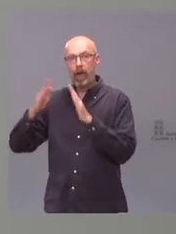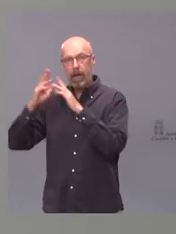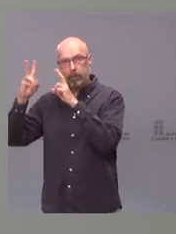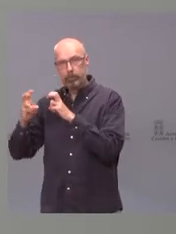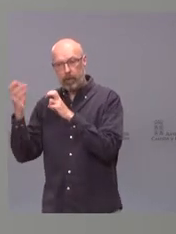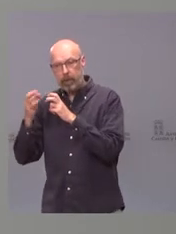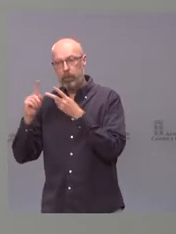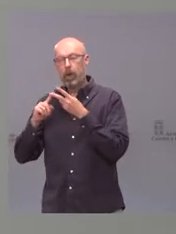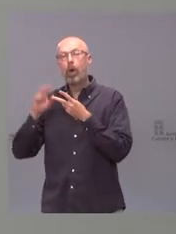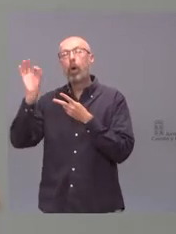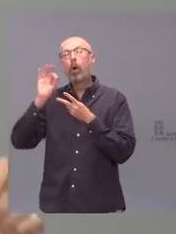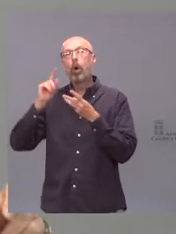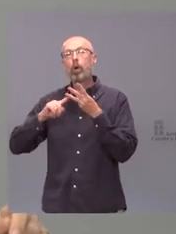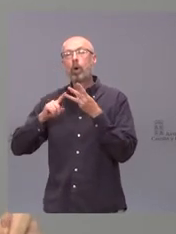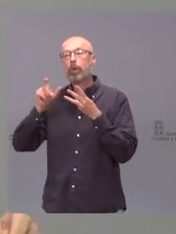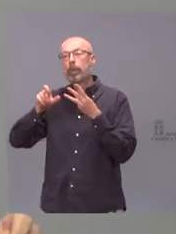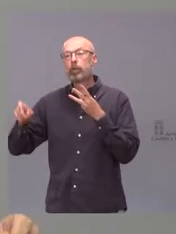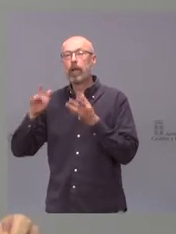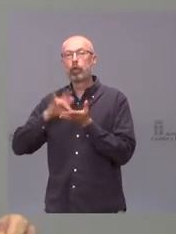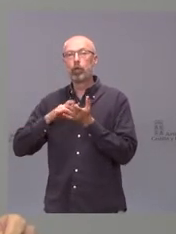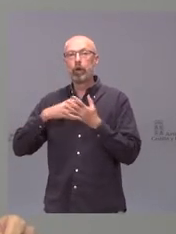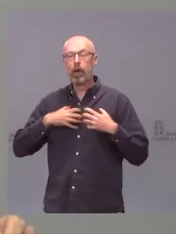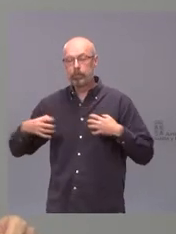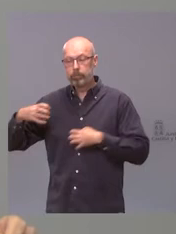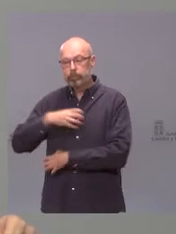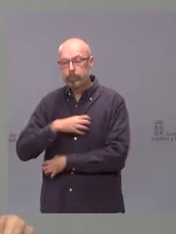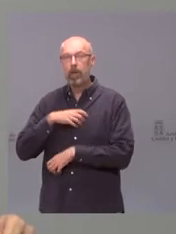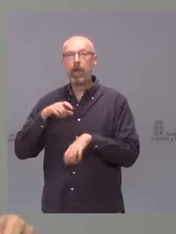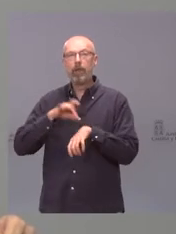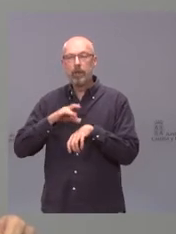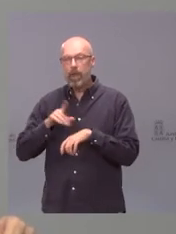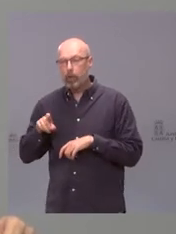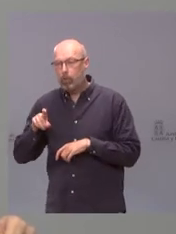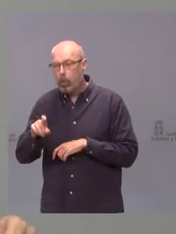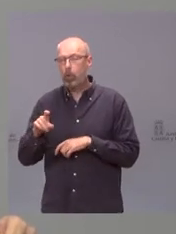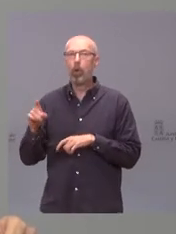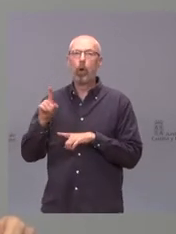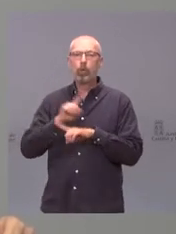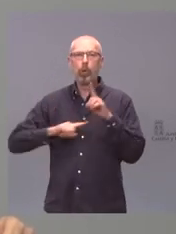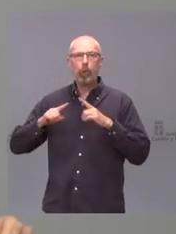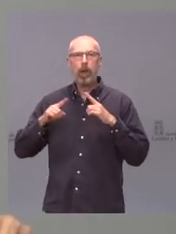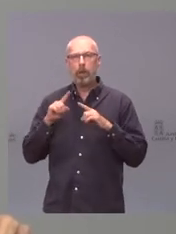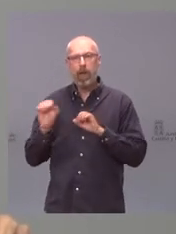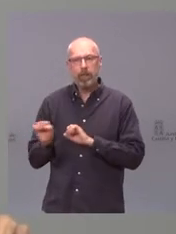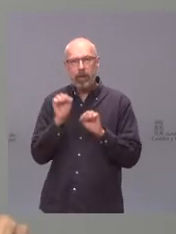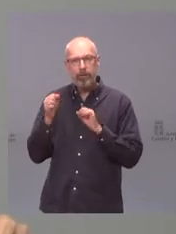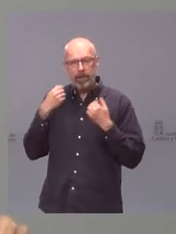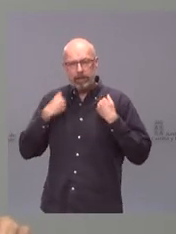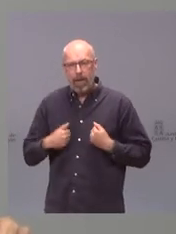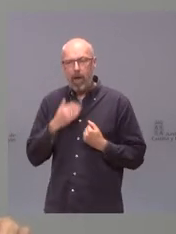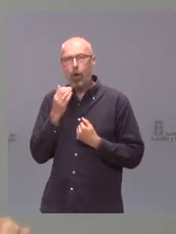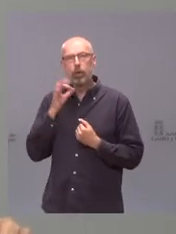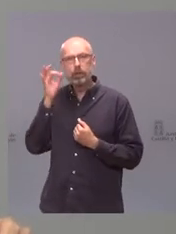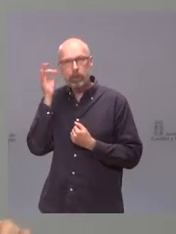personas con antecedentes de trasplantes, diálisis, enfermedades oncológicas, enzaltamiento, inmunodeficiencia primaria o síndrome de Down, que serán